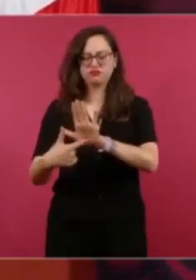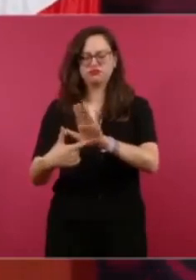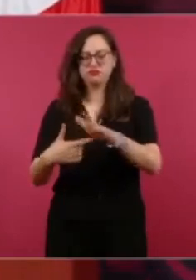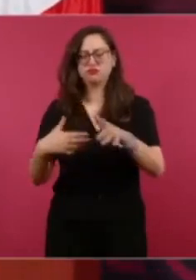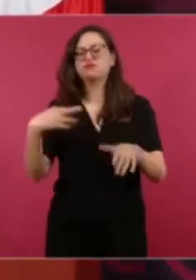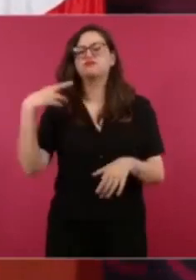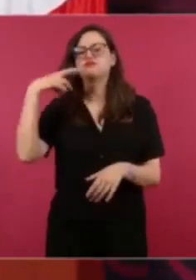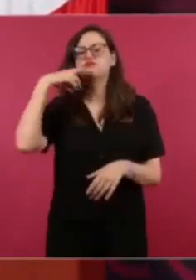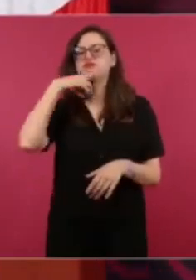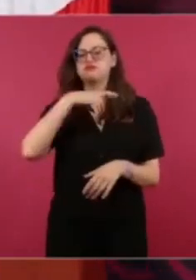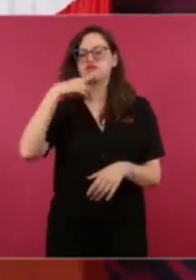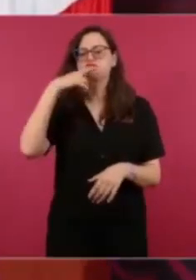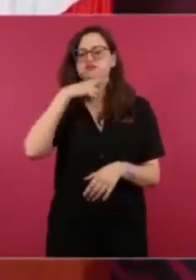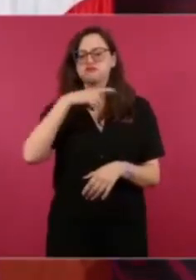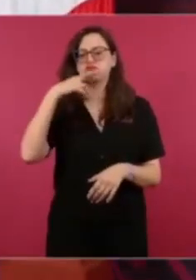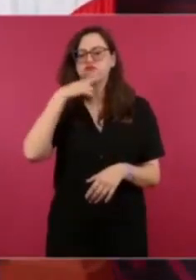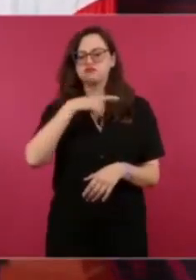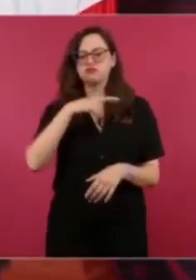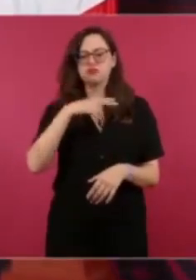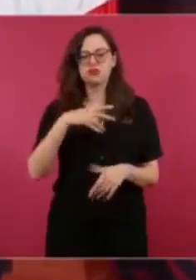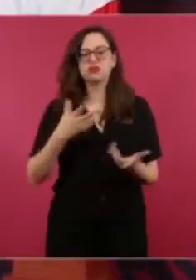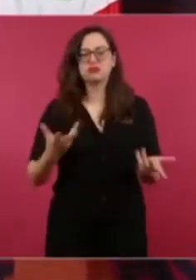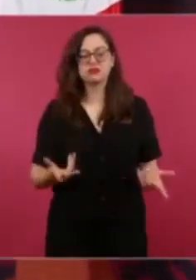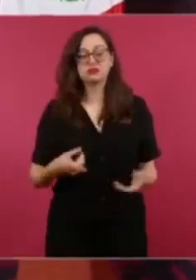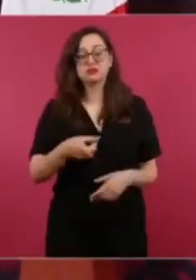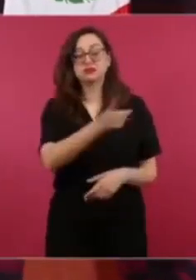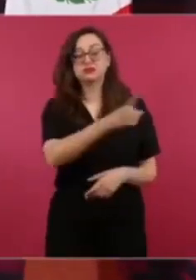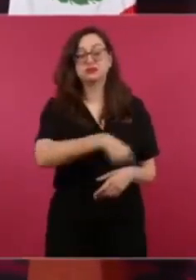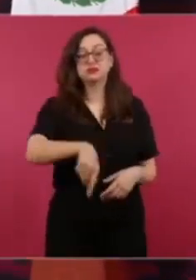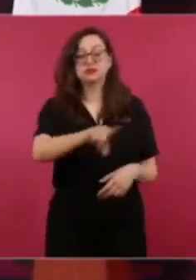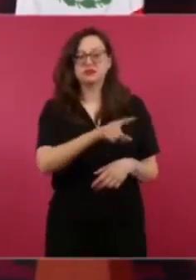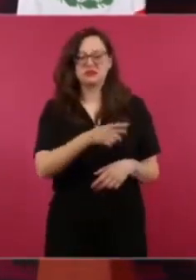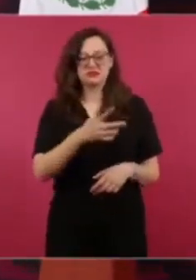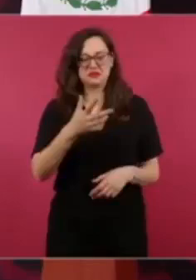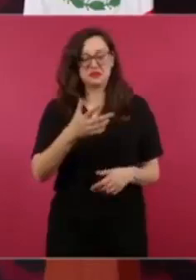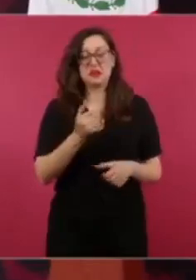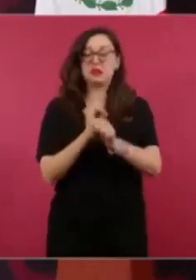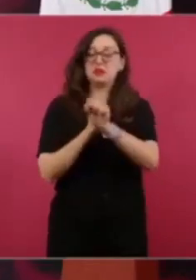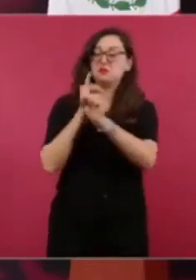se va a dar respuesta a ese pasquín inmundo